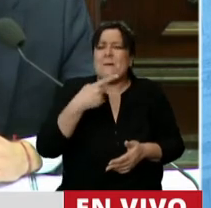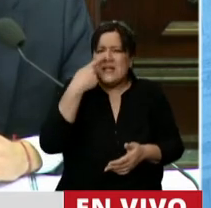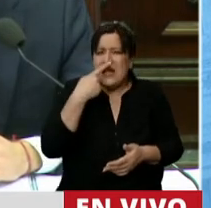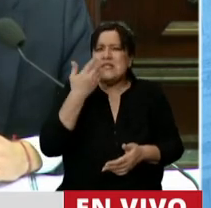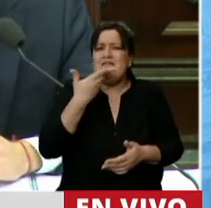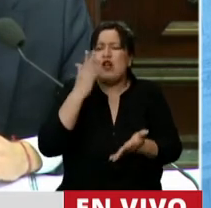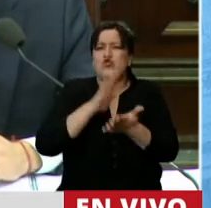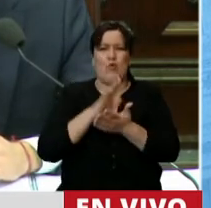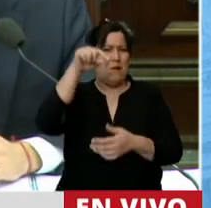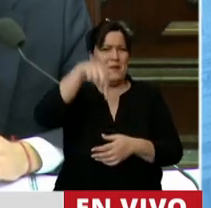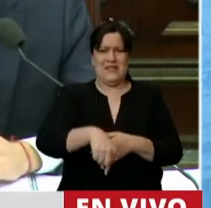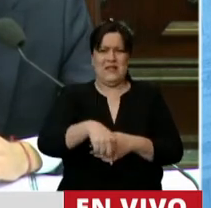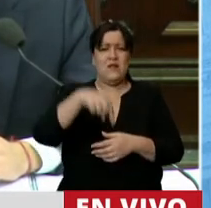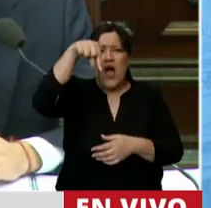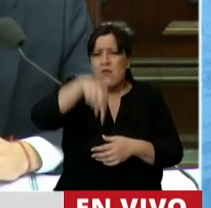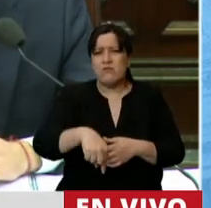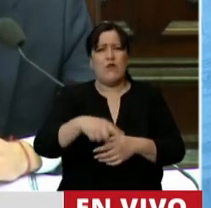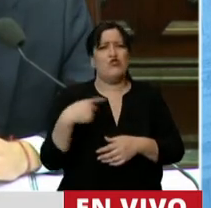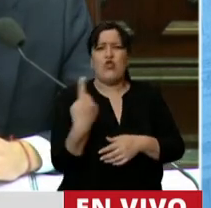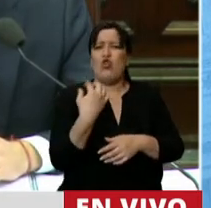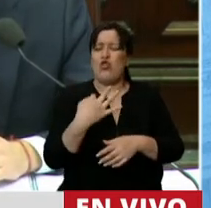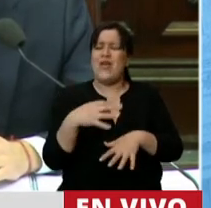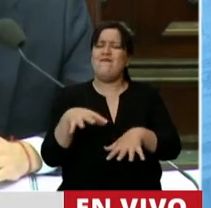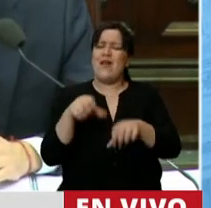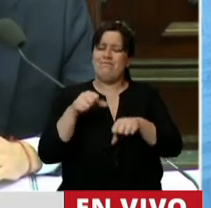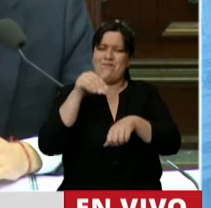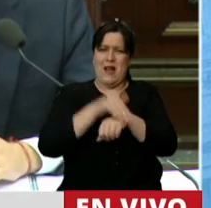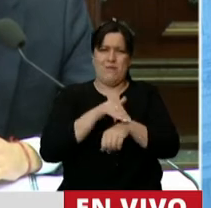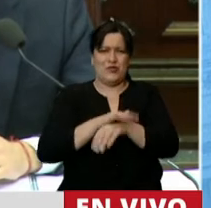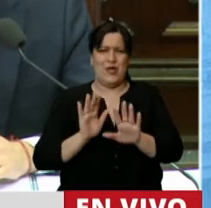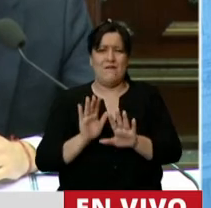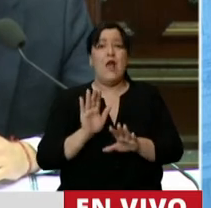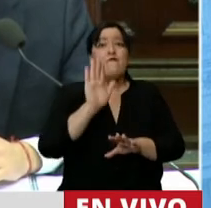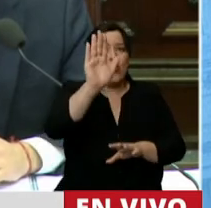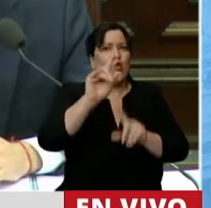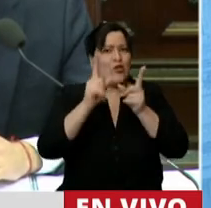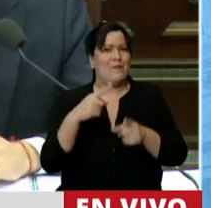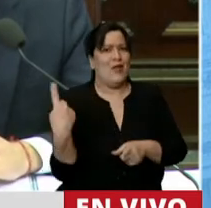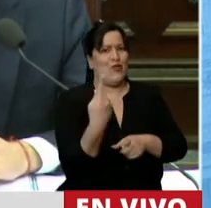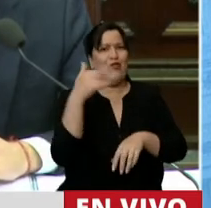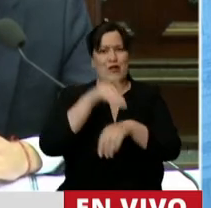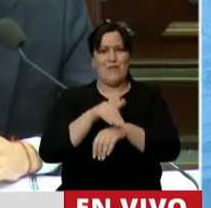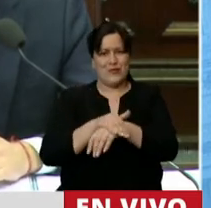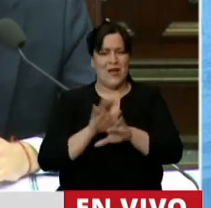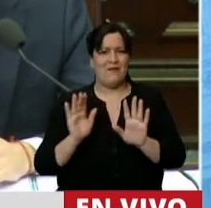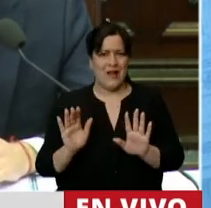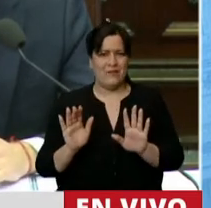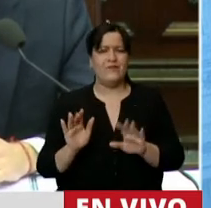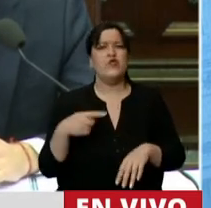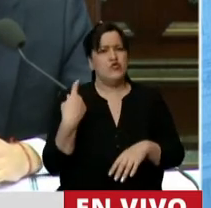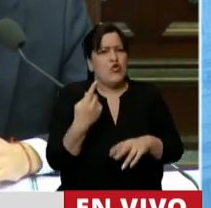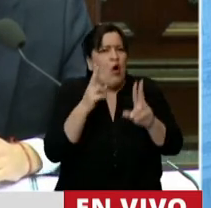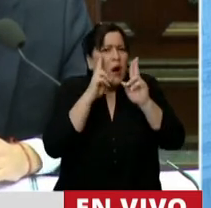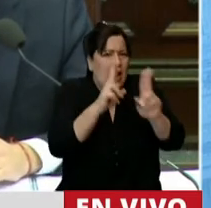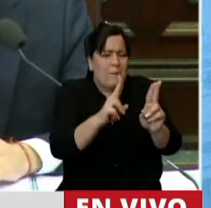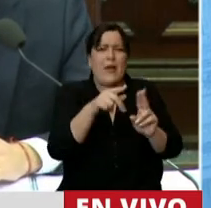Porque el presente nos compromete a todos. Y el futuro nos compromete a todos. Yo respeto